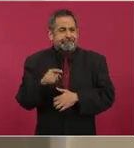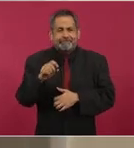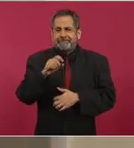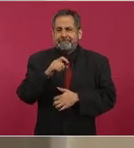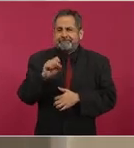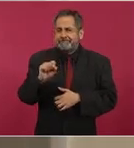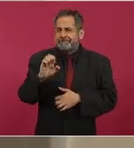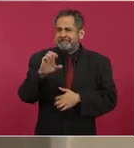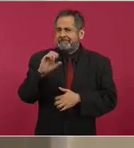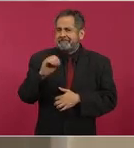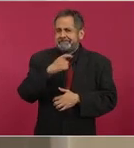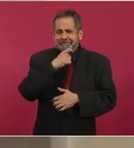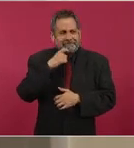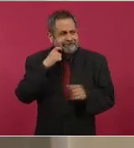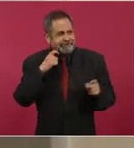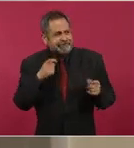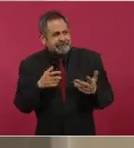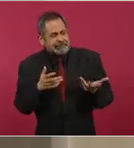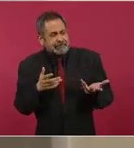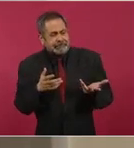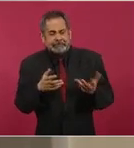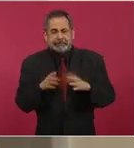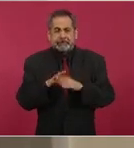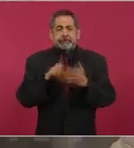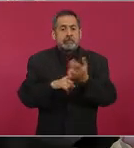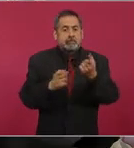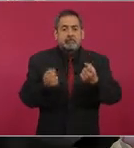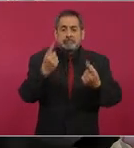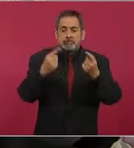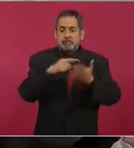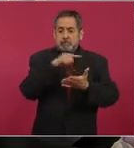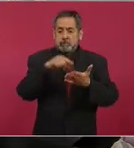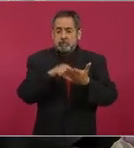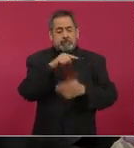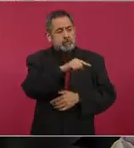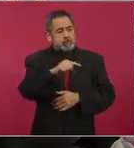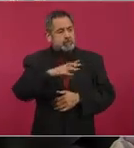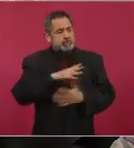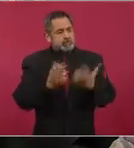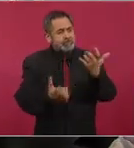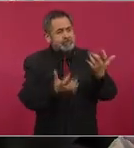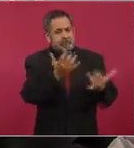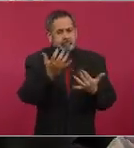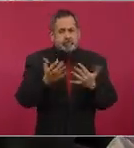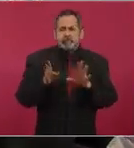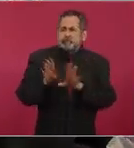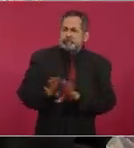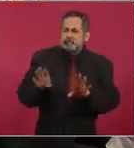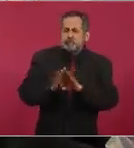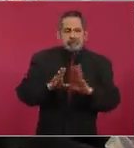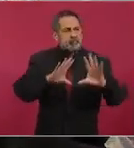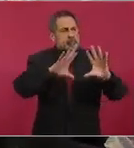y hay incendios y se están atendiendo.